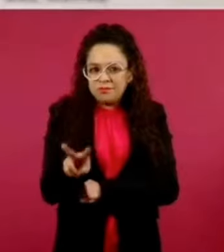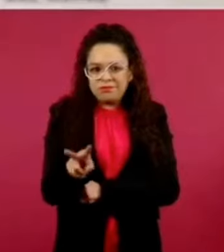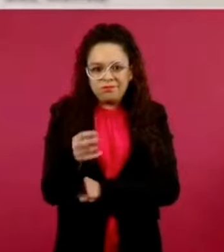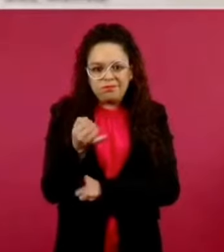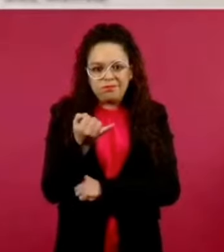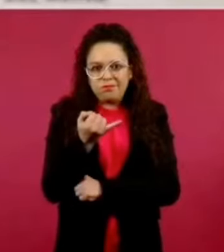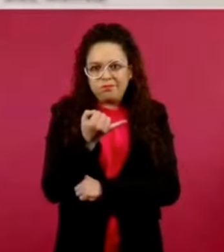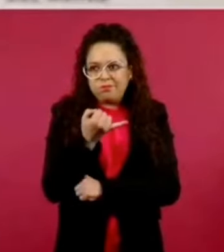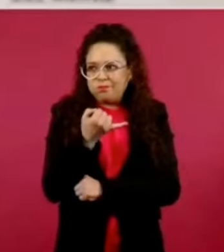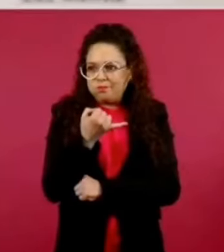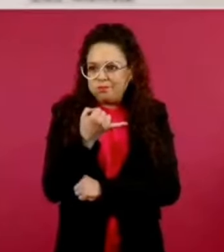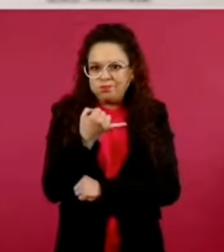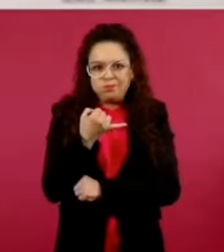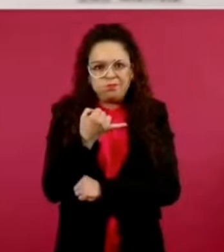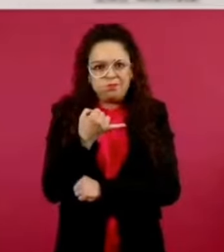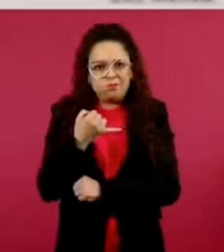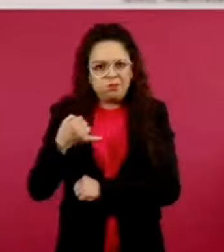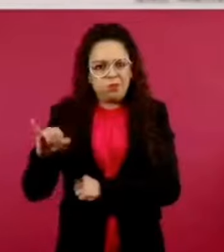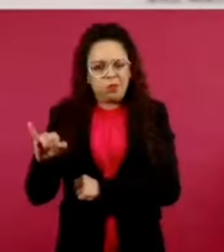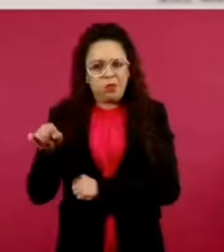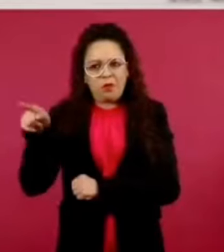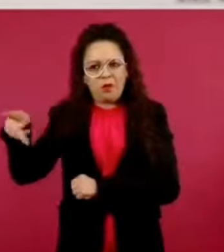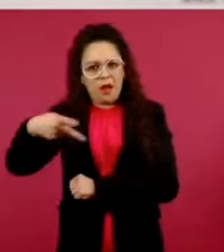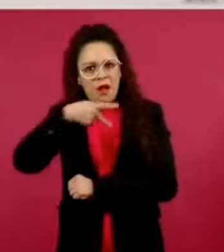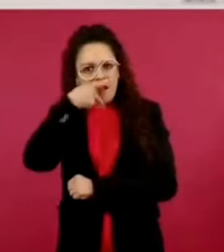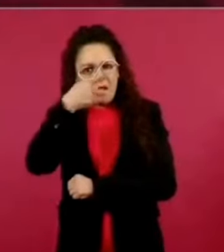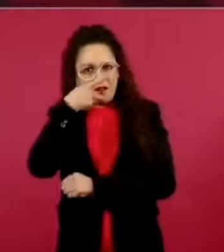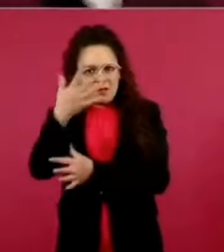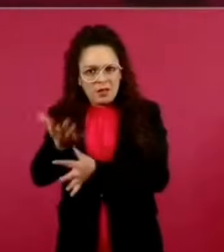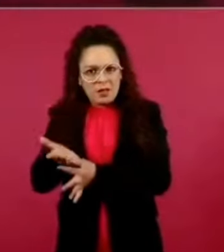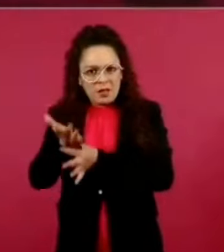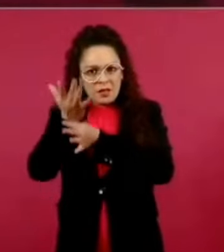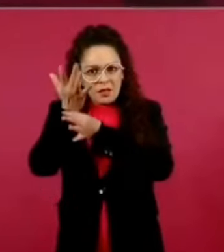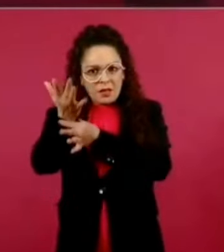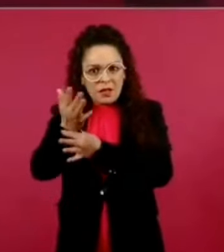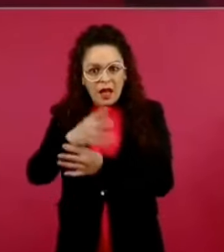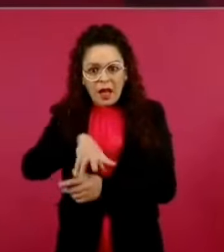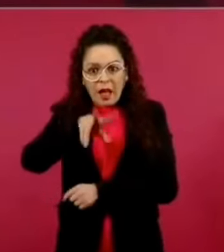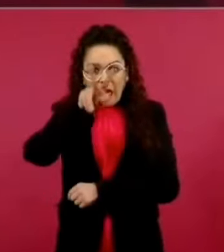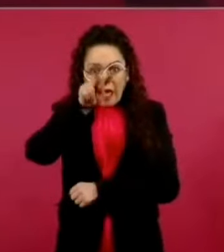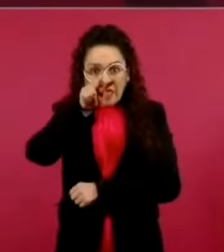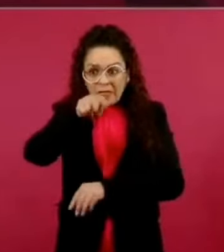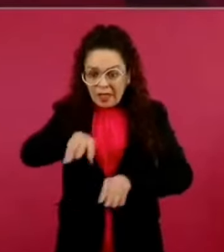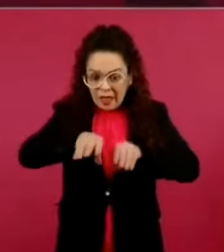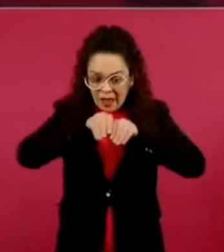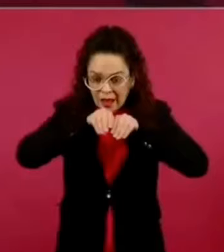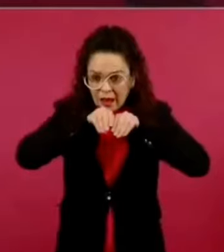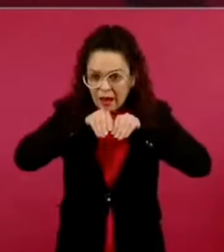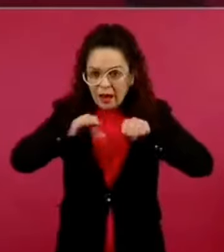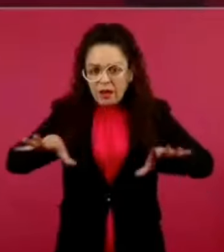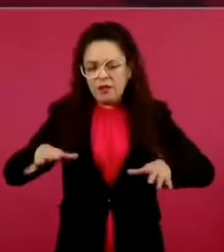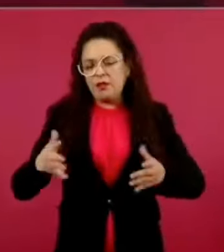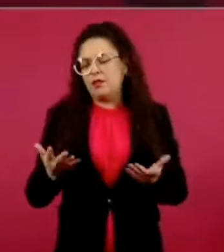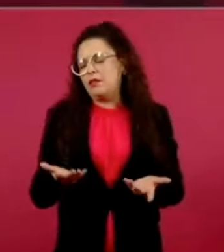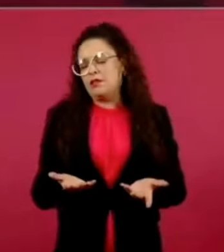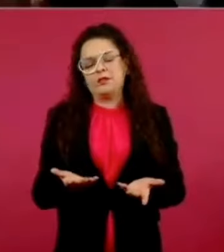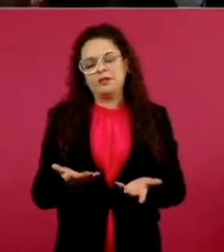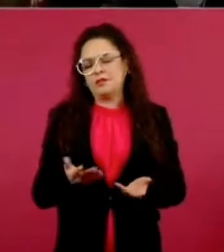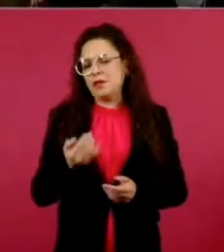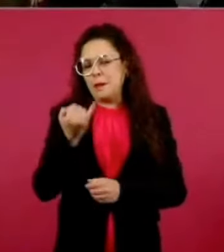de llegar a plantear esto públicamente y luego dicen que no hay libertades.